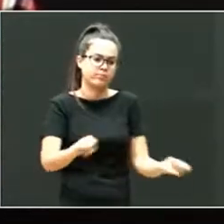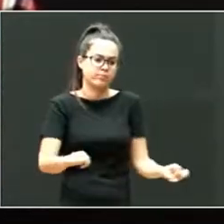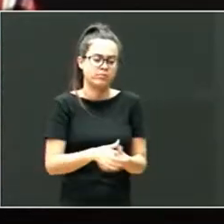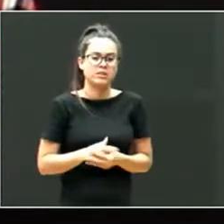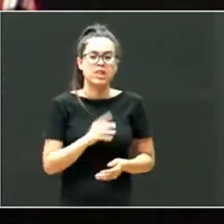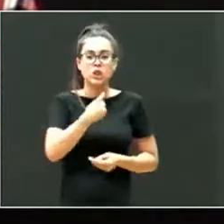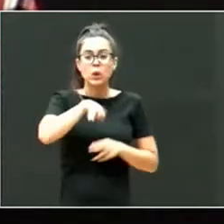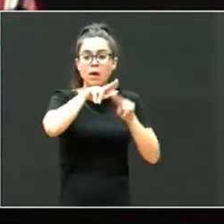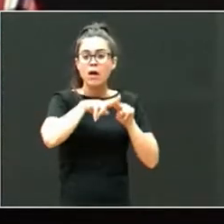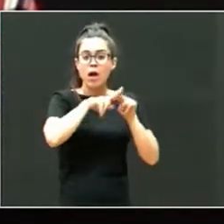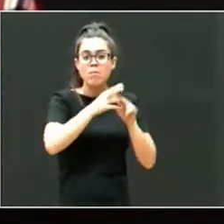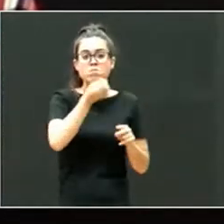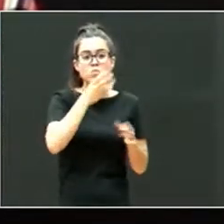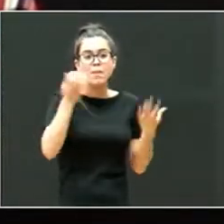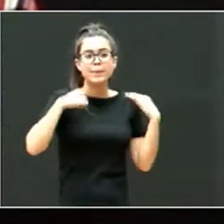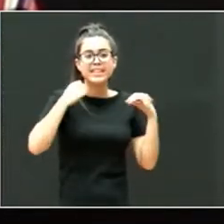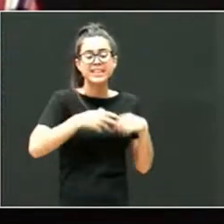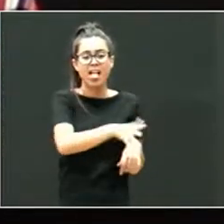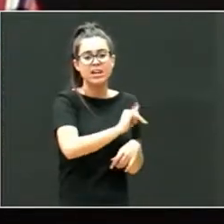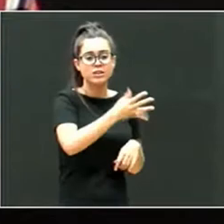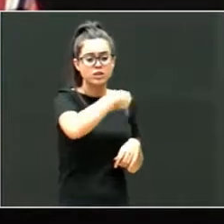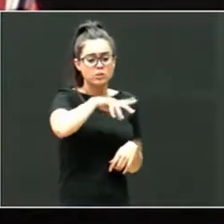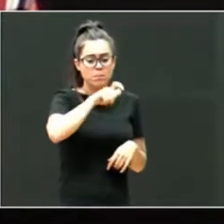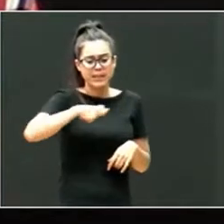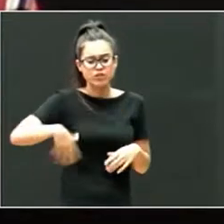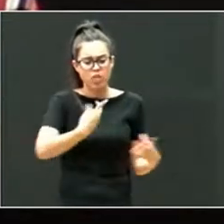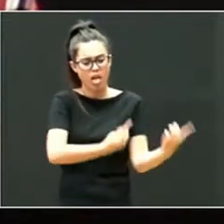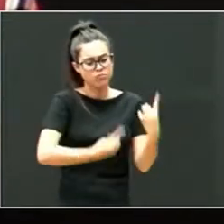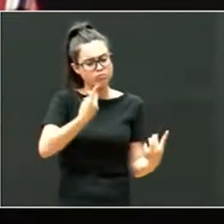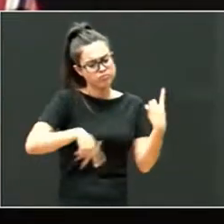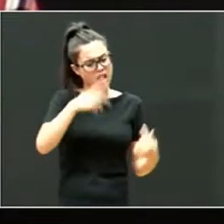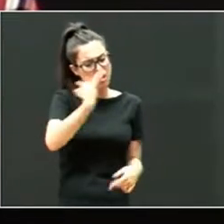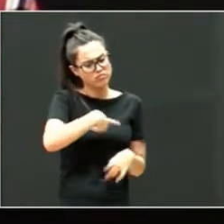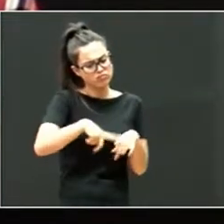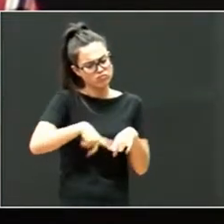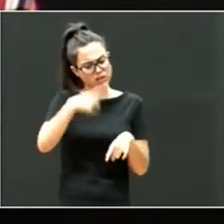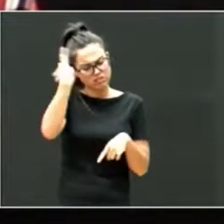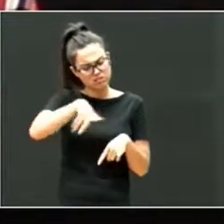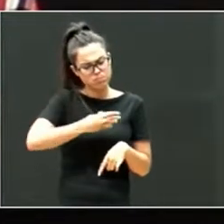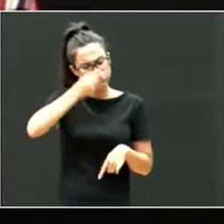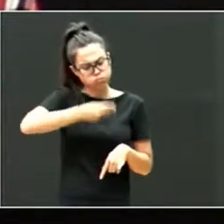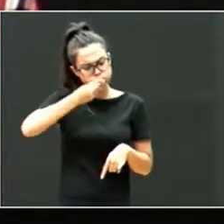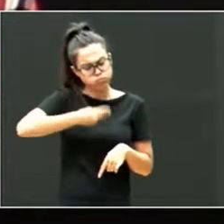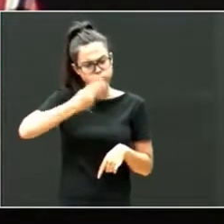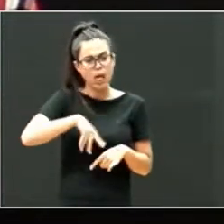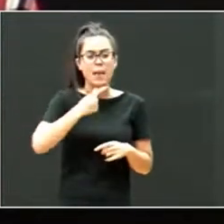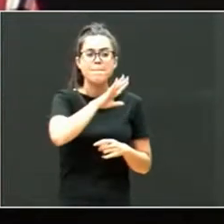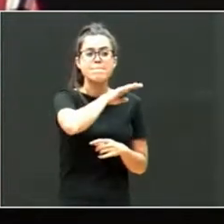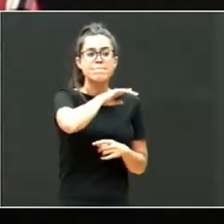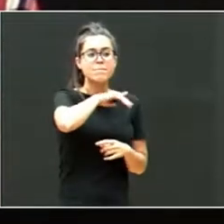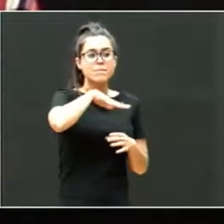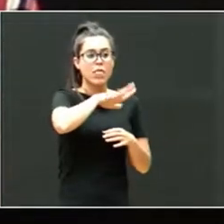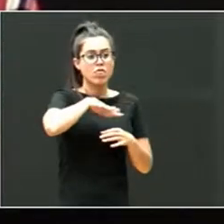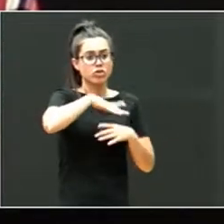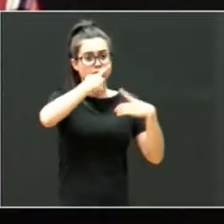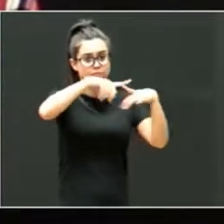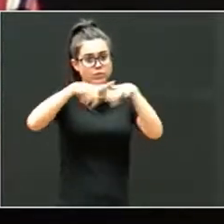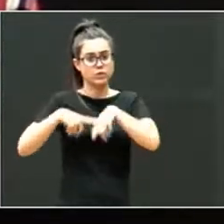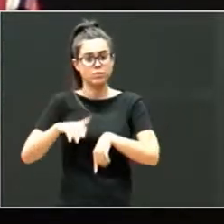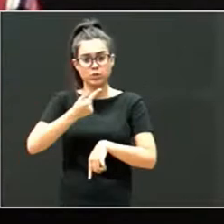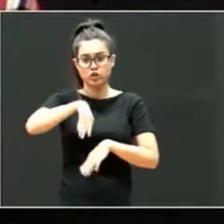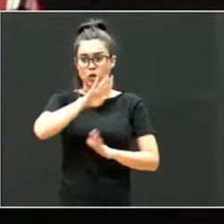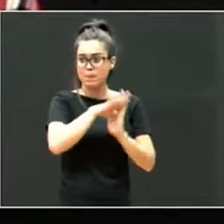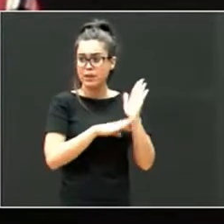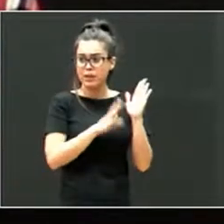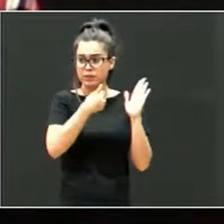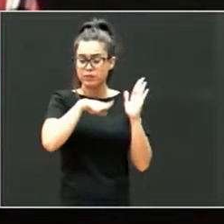hay buenas prácticas, que hay gente que sabe hacer cosas, que hay gente que ya está haciendo cosas en todas partes. Bueno, el programa que habéis planteado de